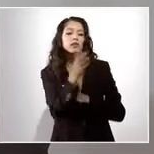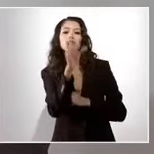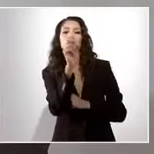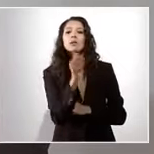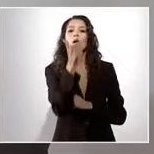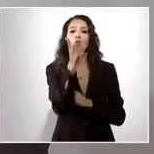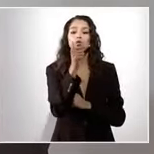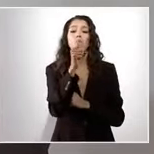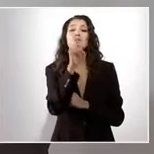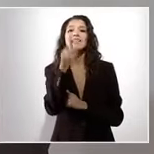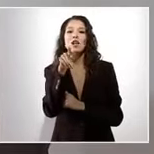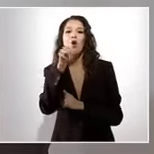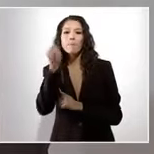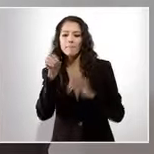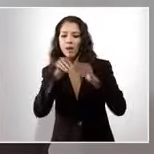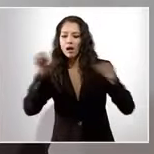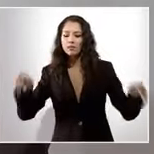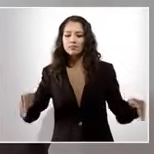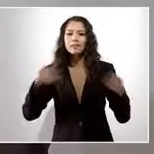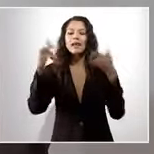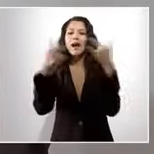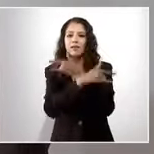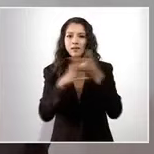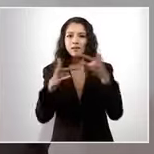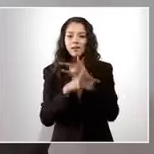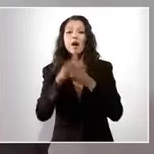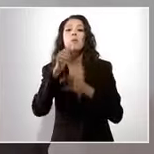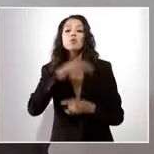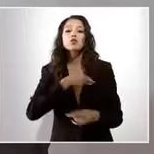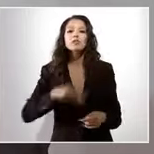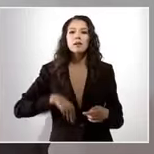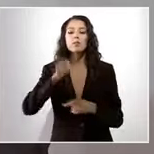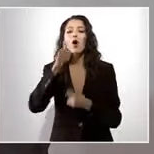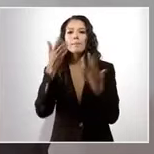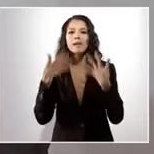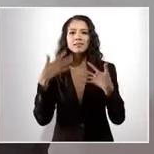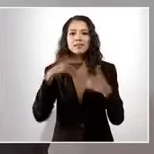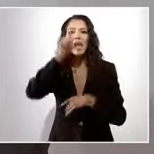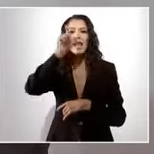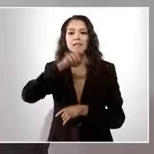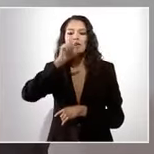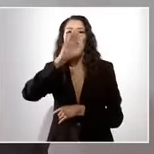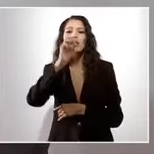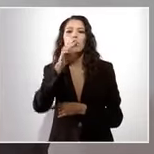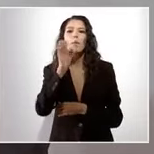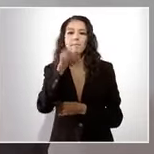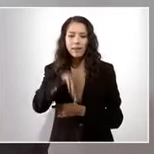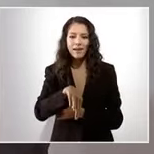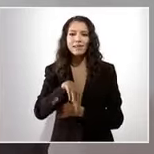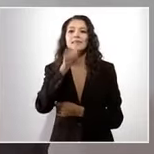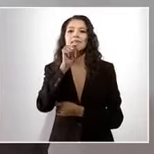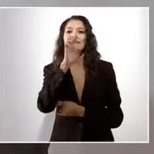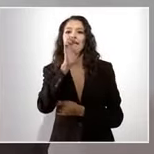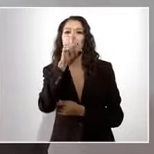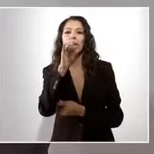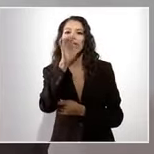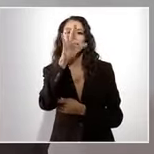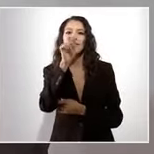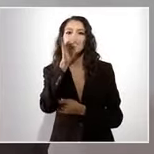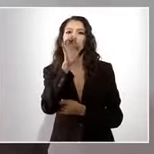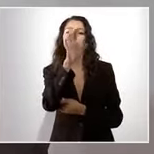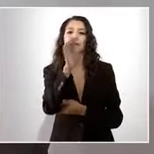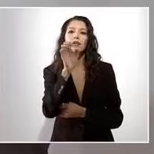kilómetros de carreteras en los municipios de Apatzingán, Aguililla, Cualcomán, Tepalcatepec,